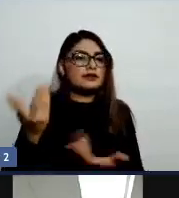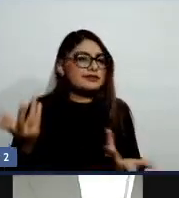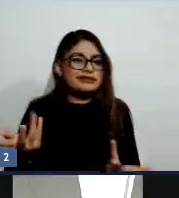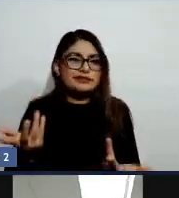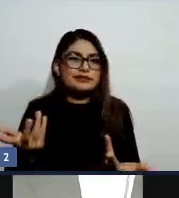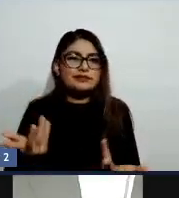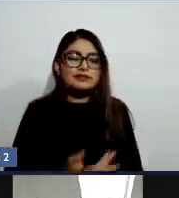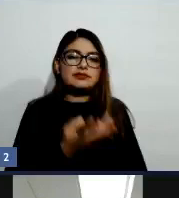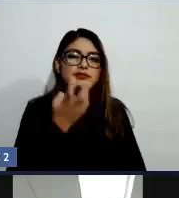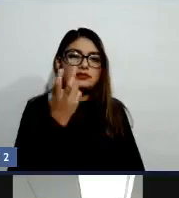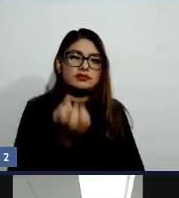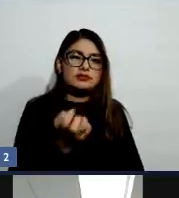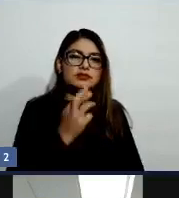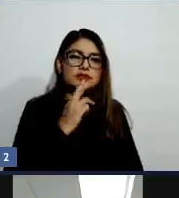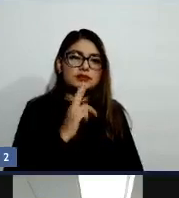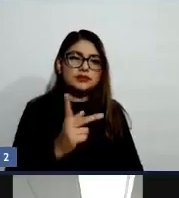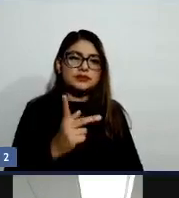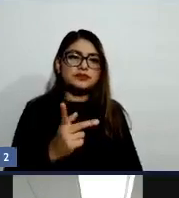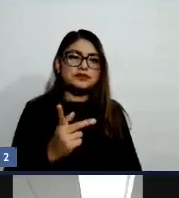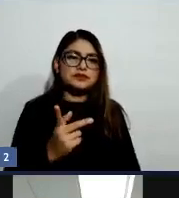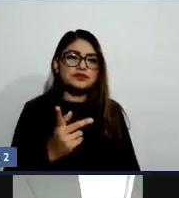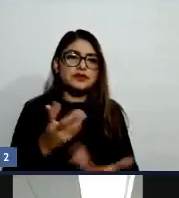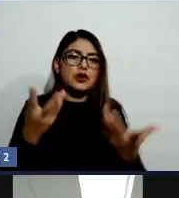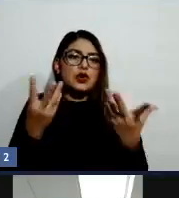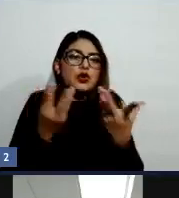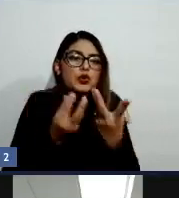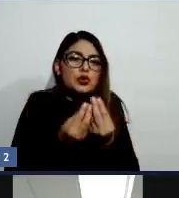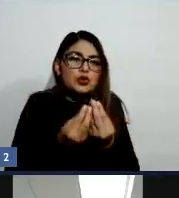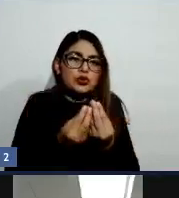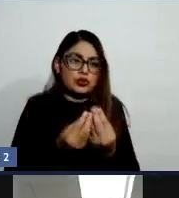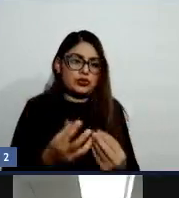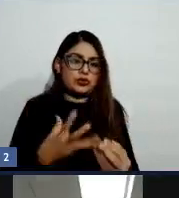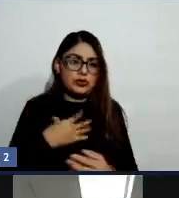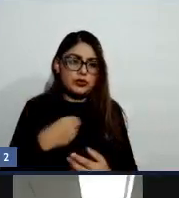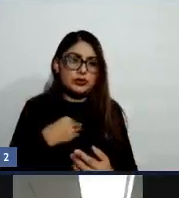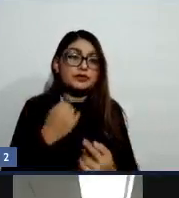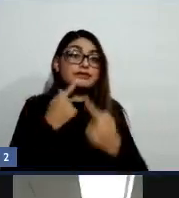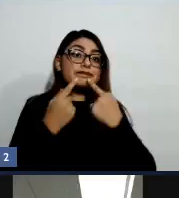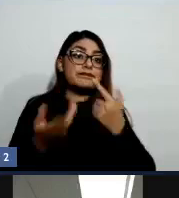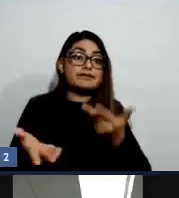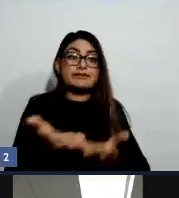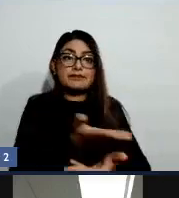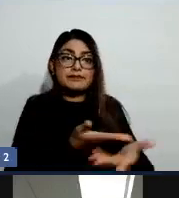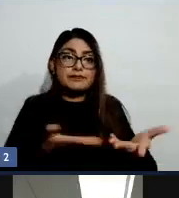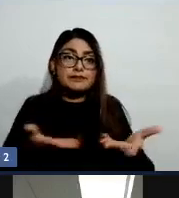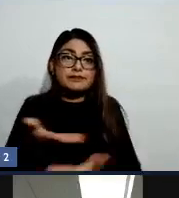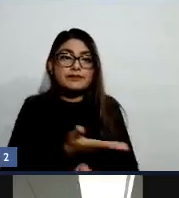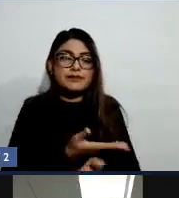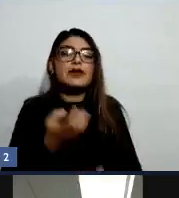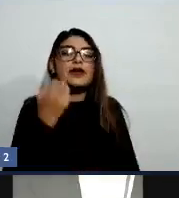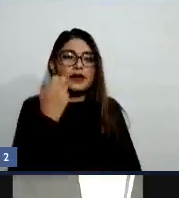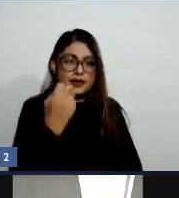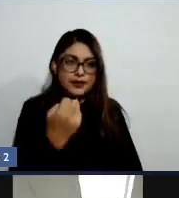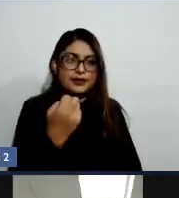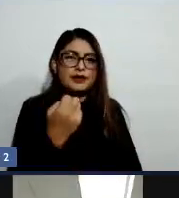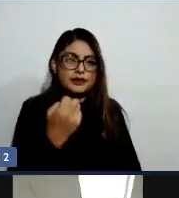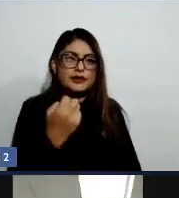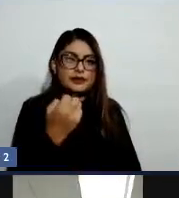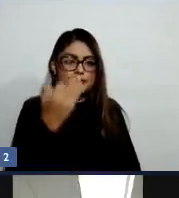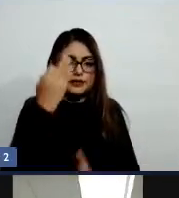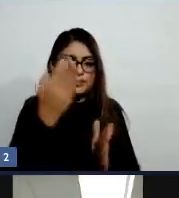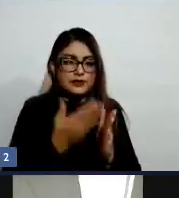actividad juntos y conversar, ¿no? Entonces, ese tiempo sería suficiente